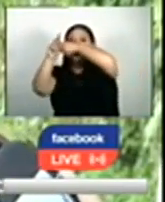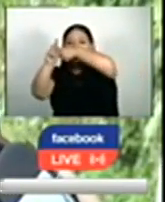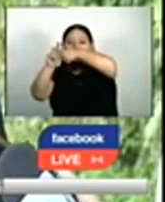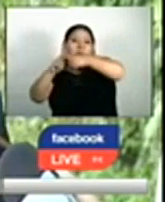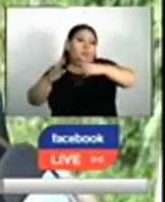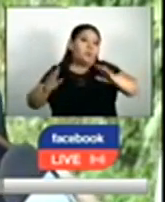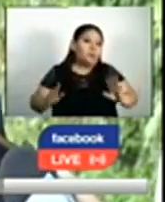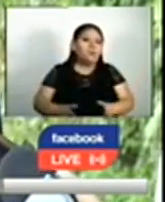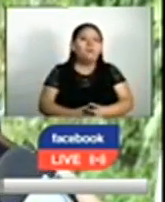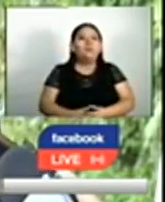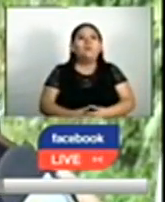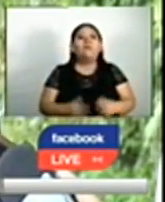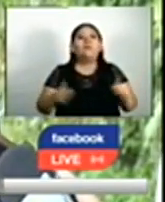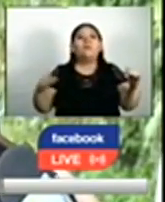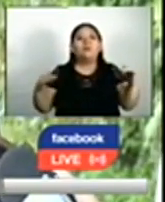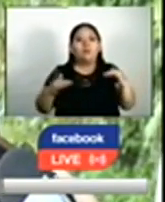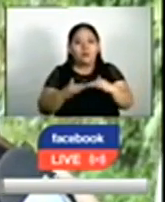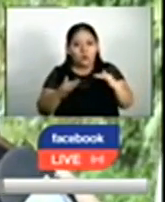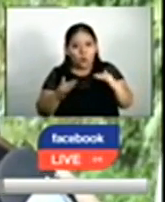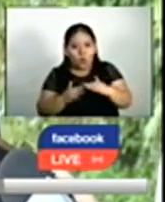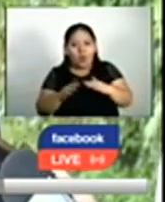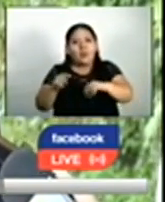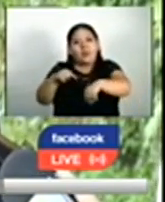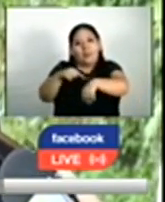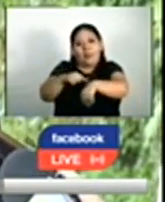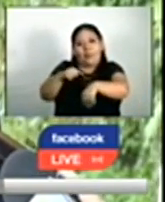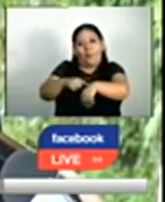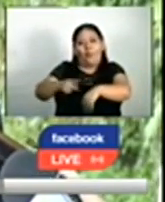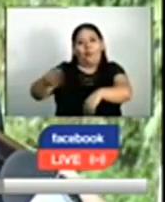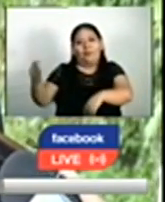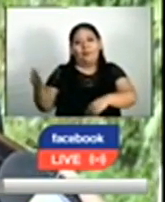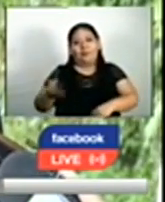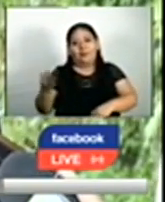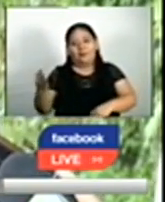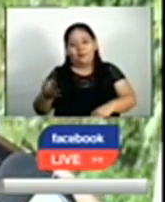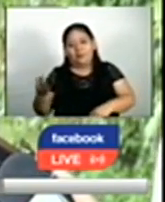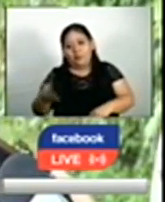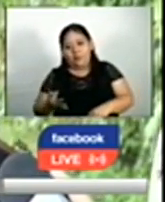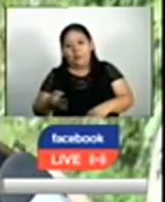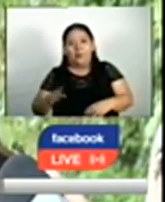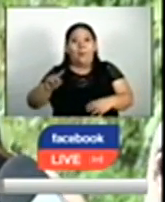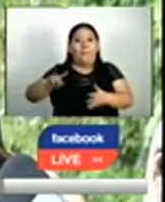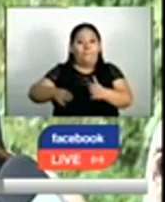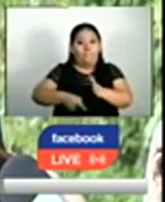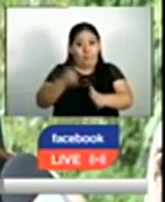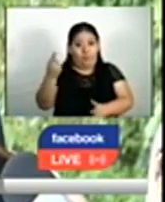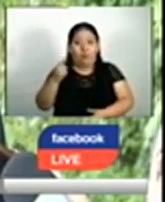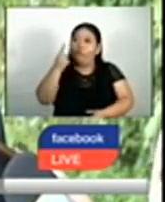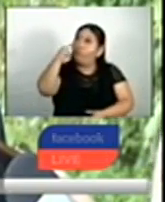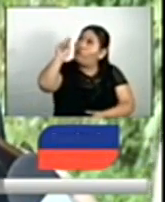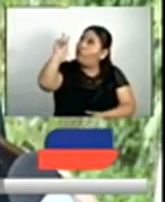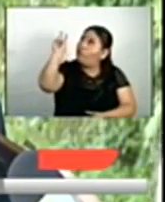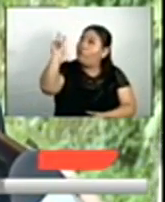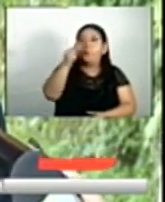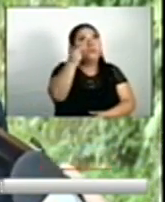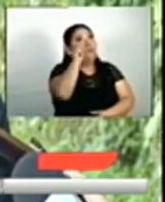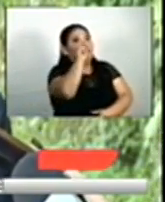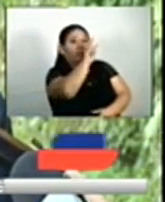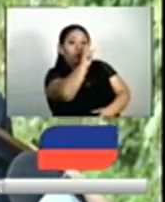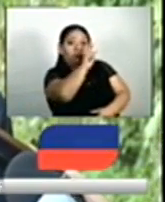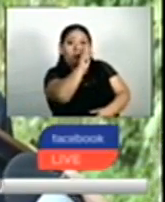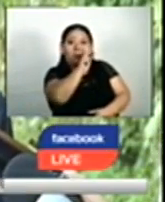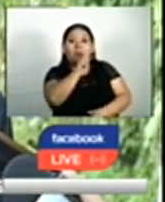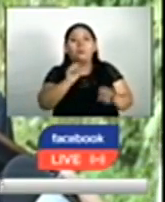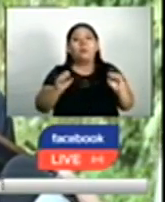adecuada, pero también adecuarlos a los tiempos que se necesitan y hacer una primera revisión de la